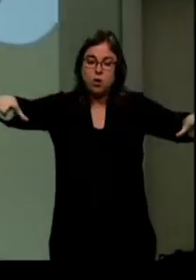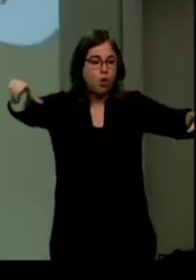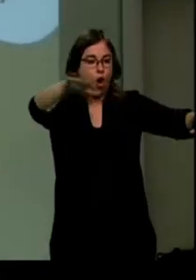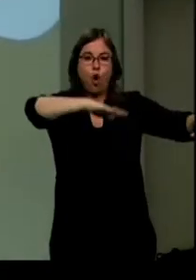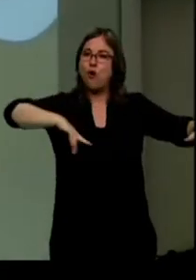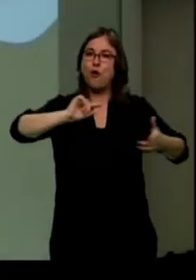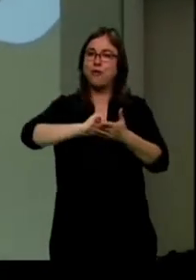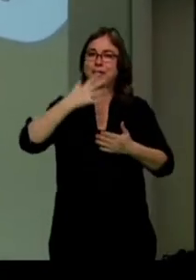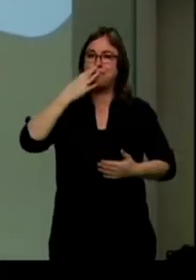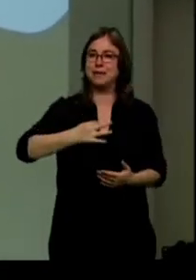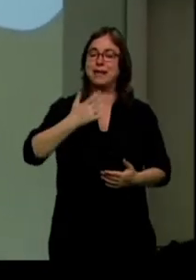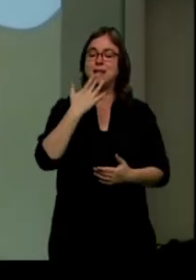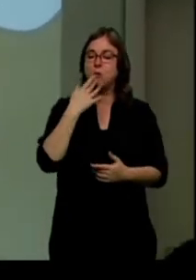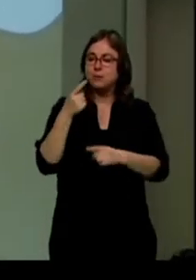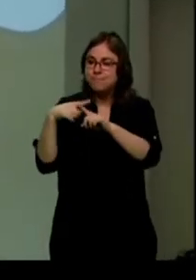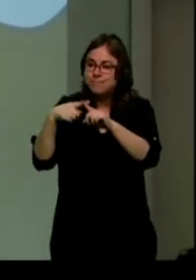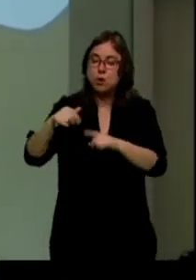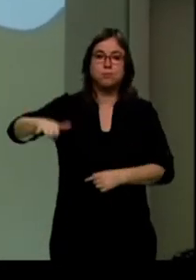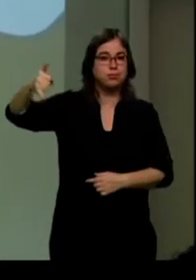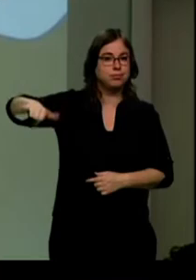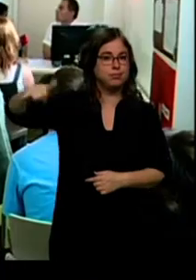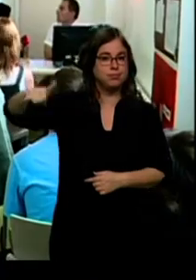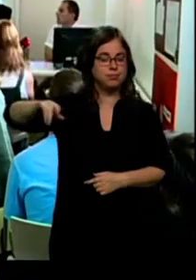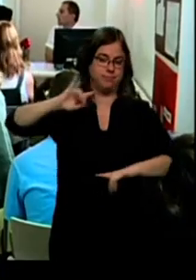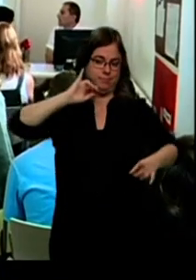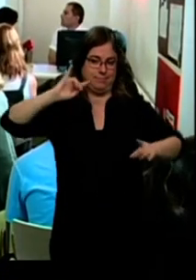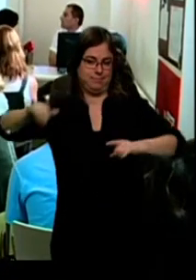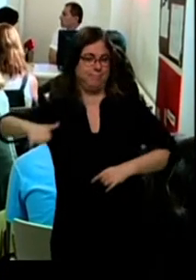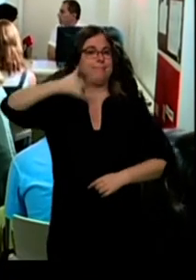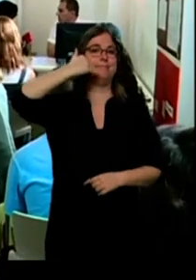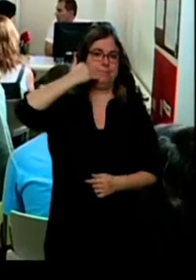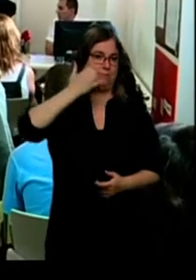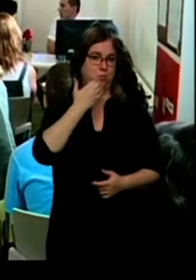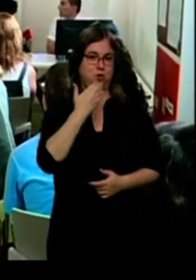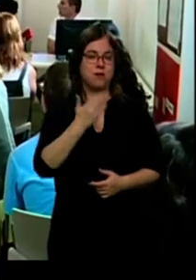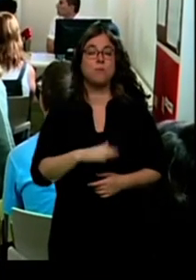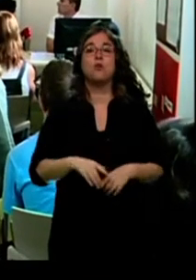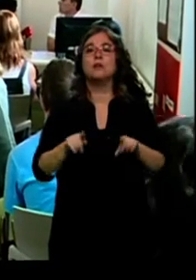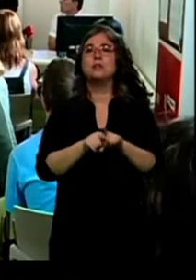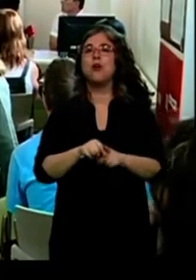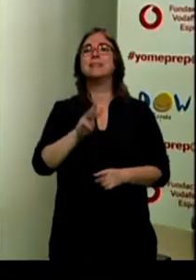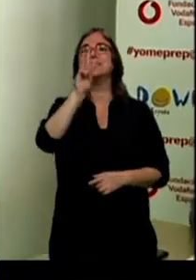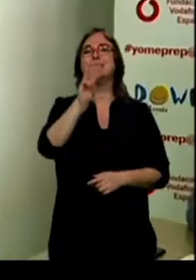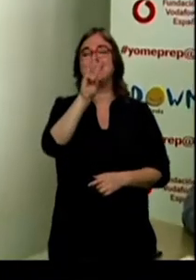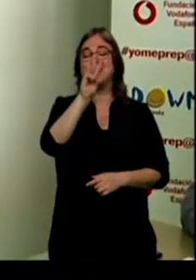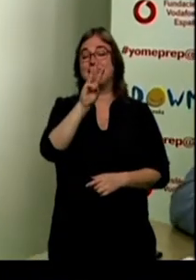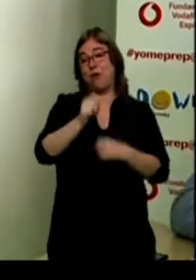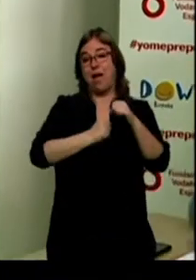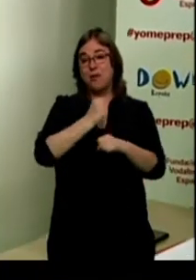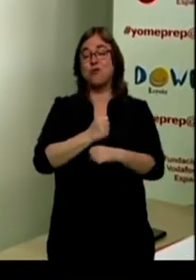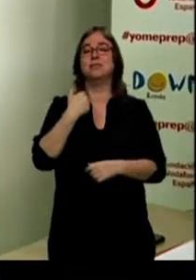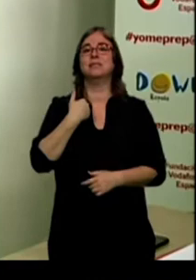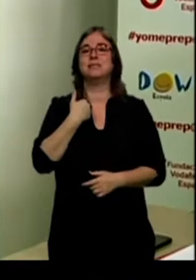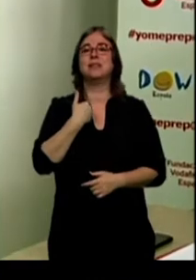herramienta. Suena el teléfono y responden a la llamada. Es la tercera edición del curso Yo me preparo que forma a personas